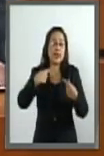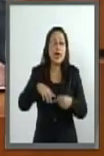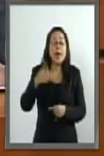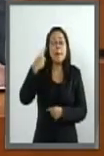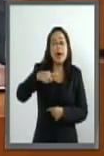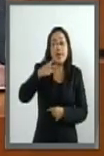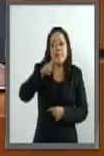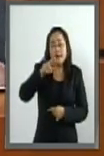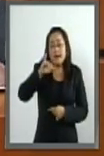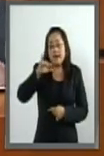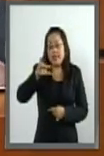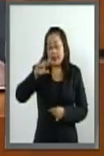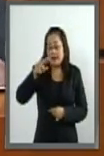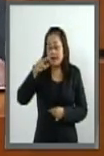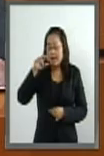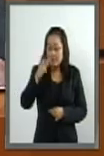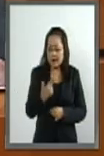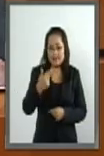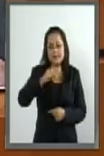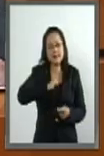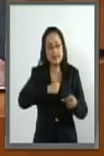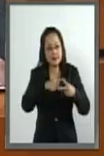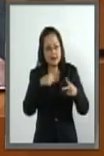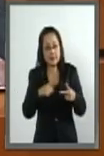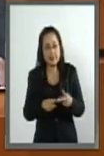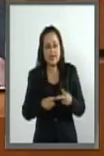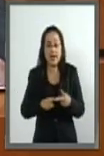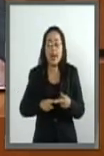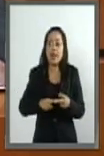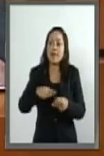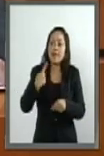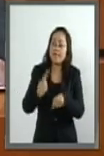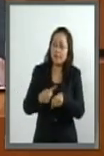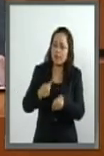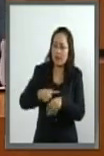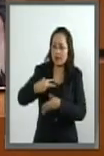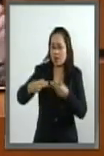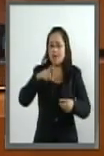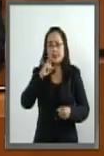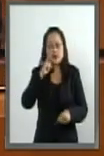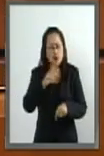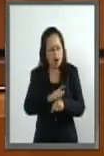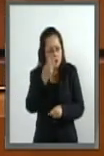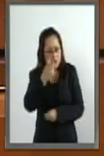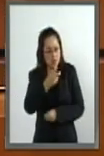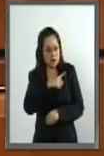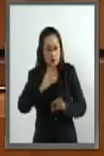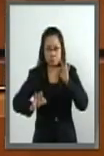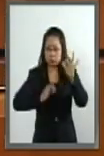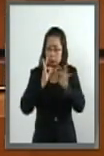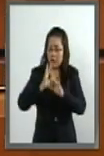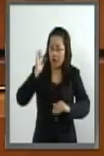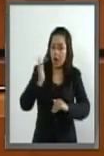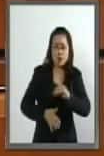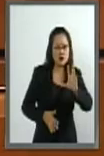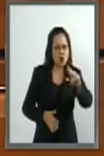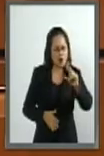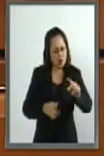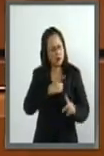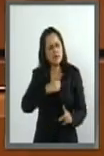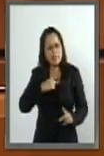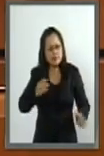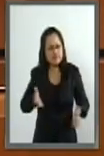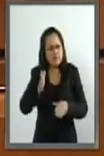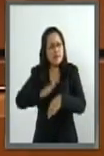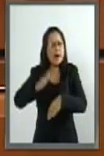de transmisión sexual aún no está consumada. Se tiene que seguir impulsando acciones